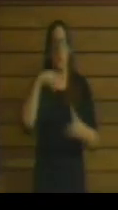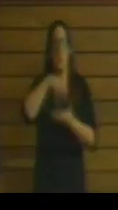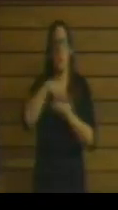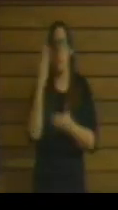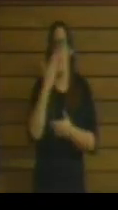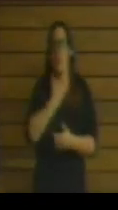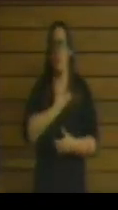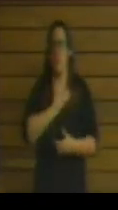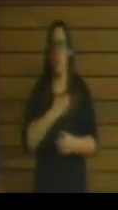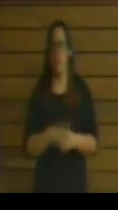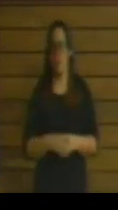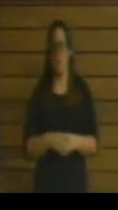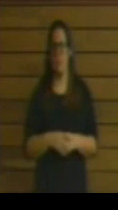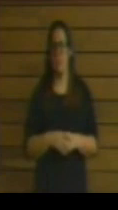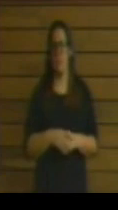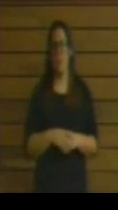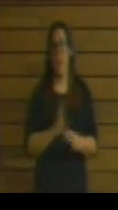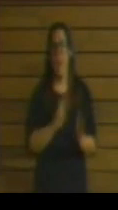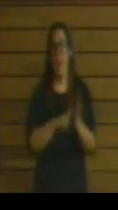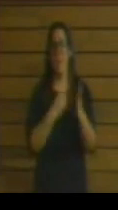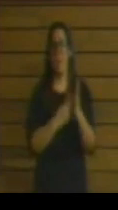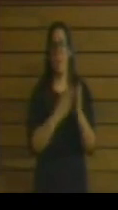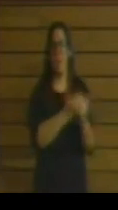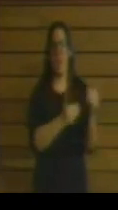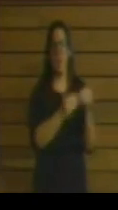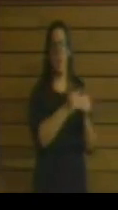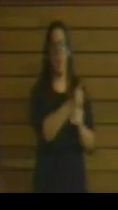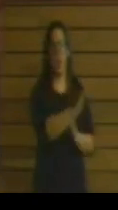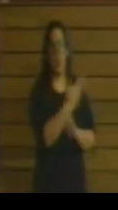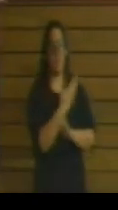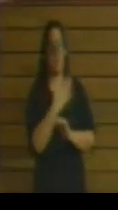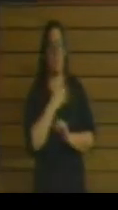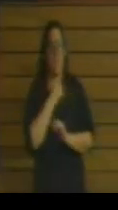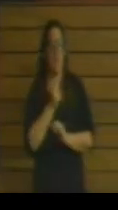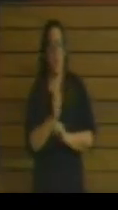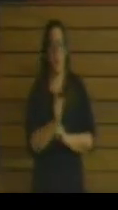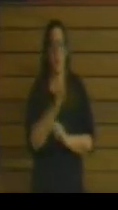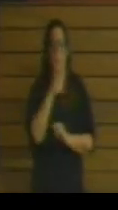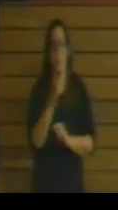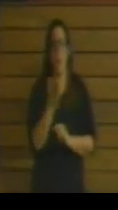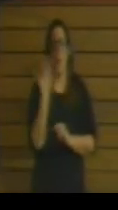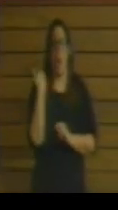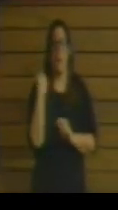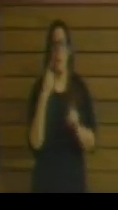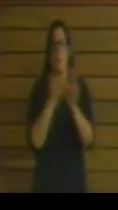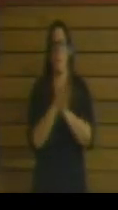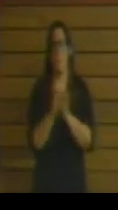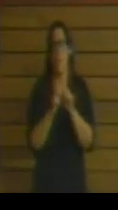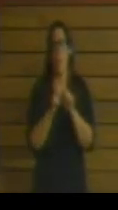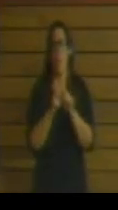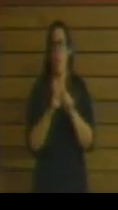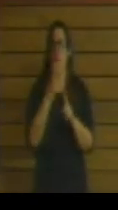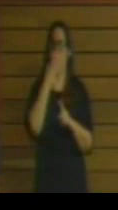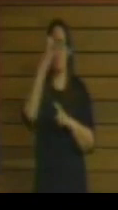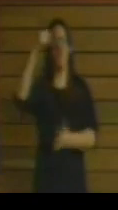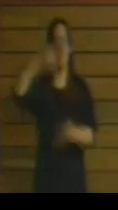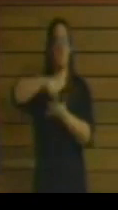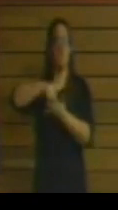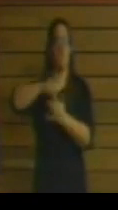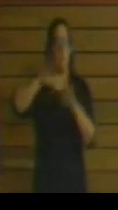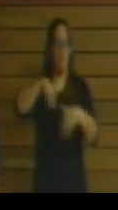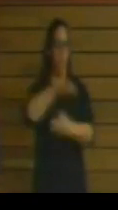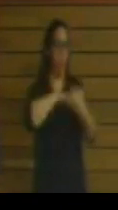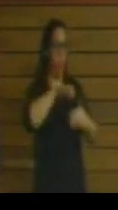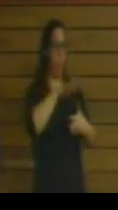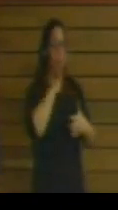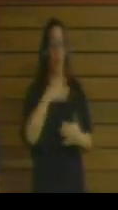no nos ha gustado la enmienda que se ha presentado por parte de H. Bildu. No, no, porque como digo, lo que antes era un irrinchi, que para nosotros ha resultado ser un seinete, ahora es un